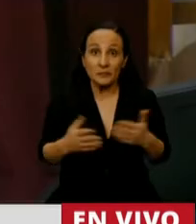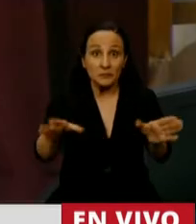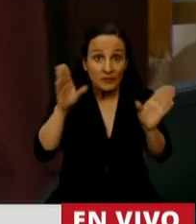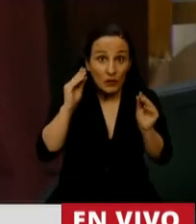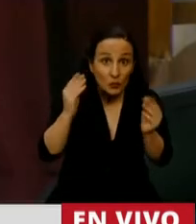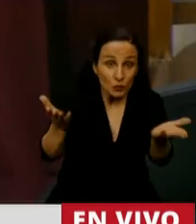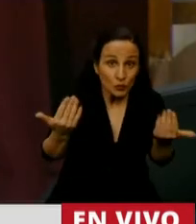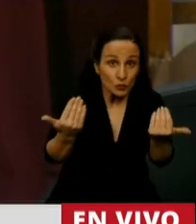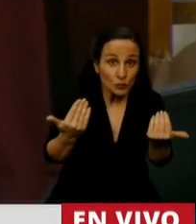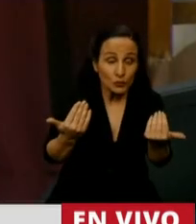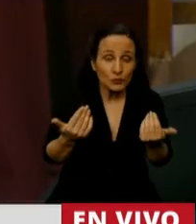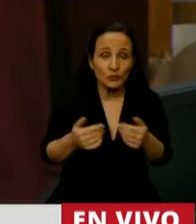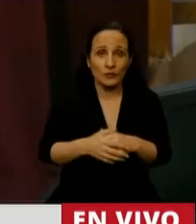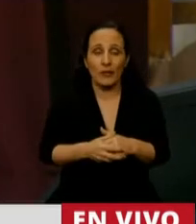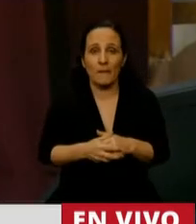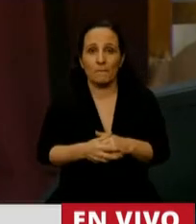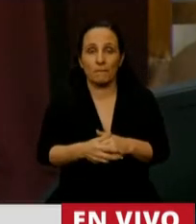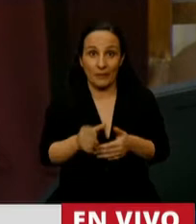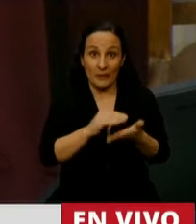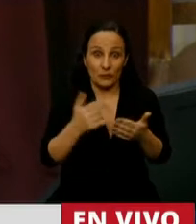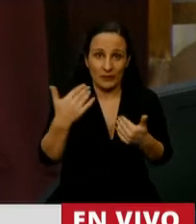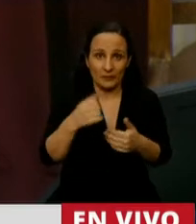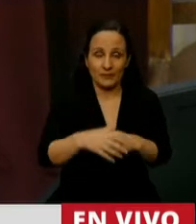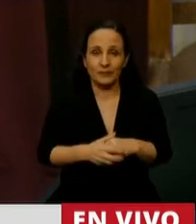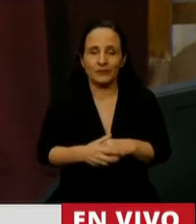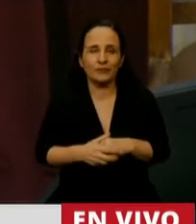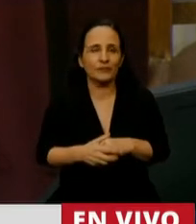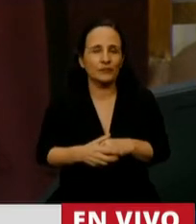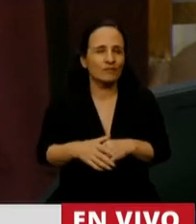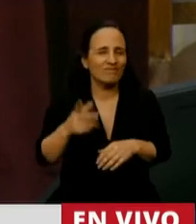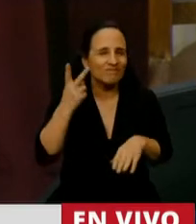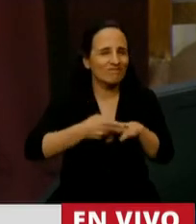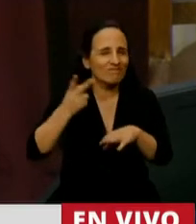se escucha. Lo escuchamos, diputado. Señor presidente,